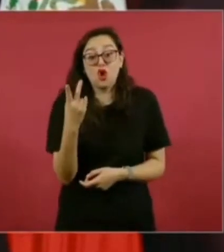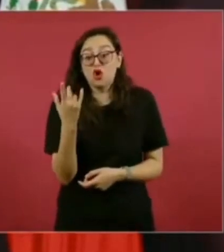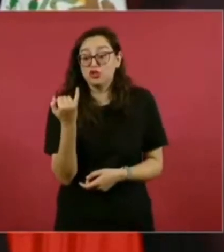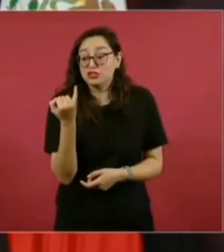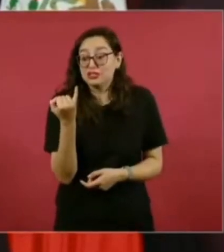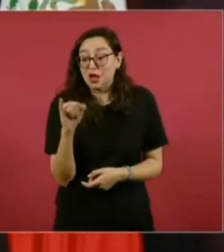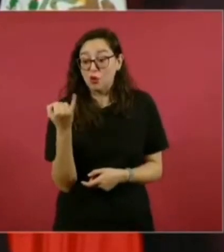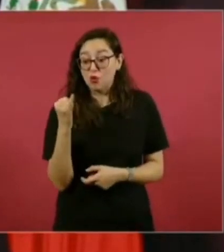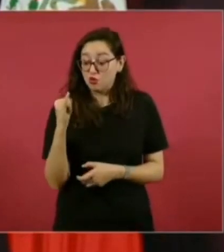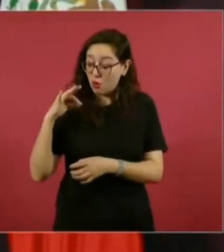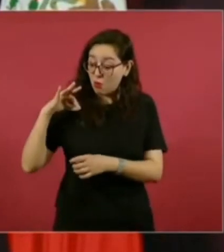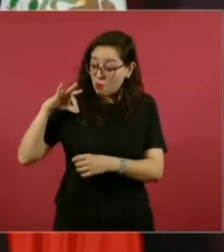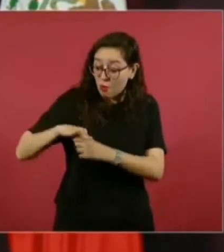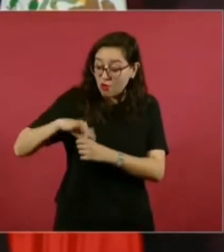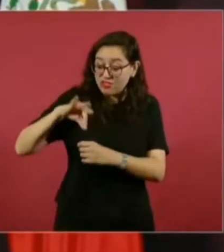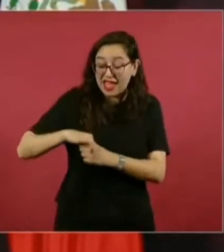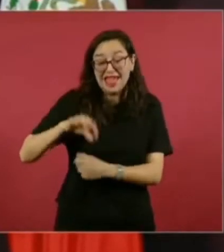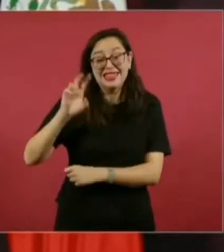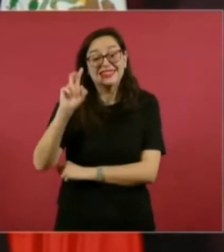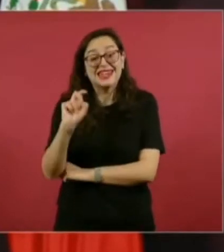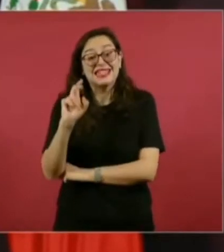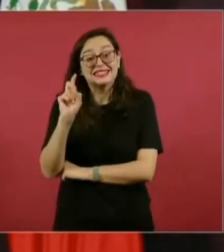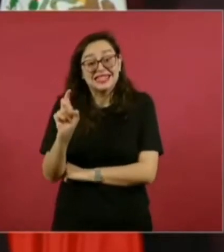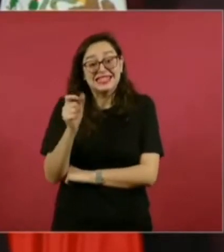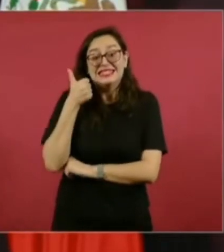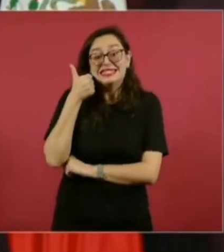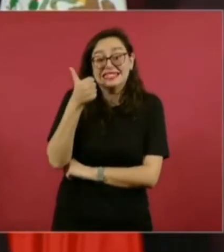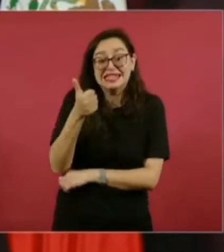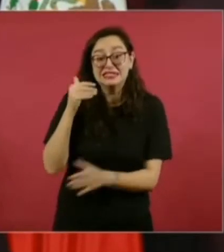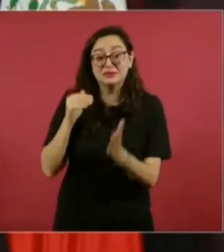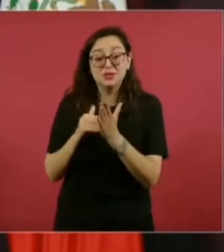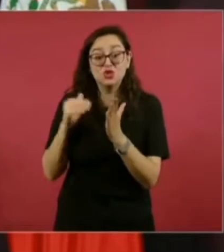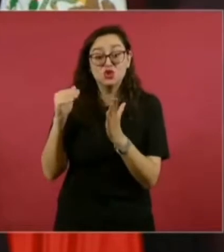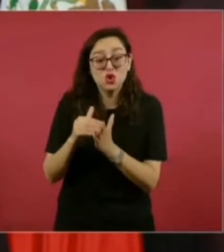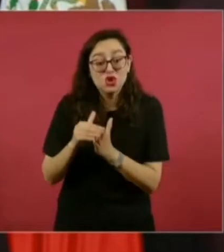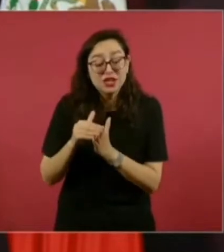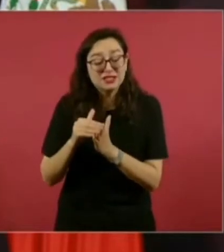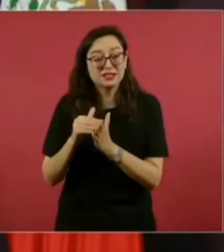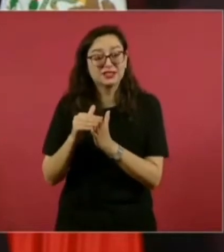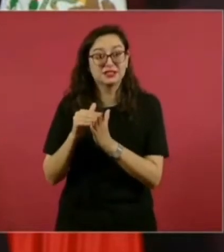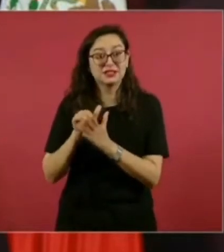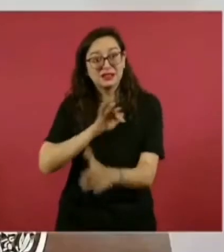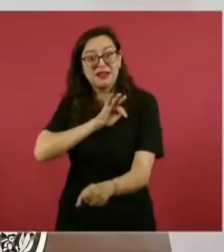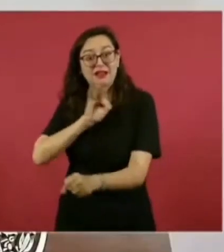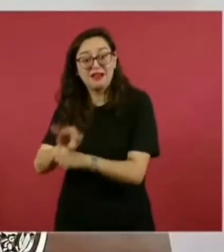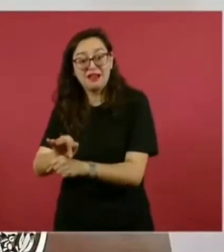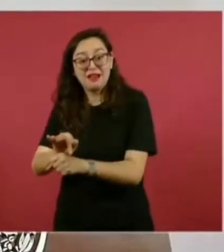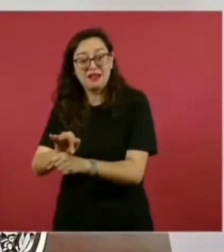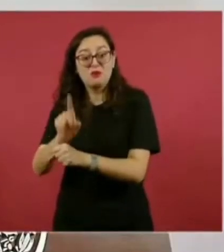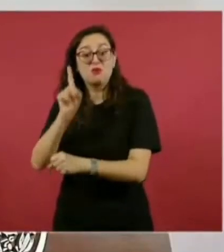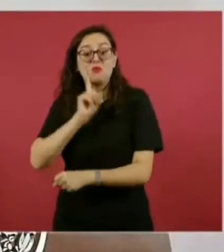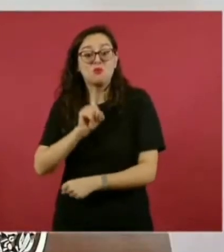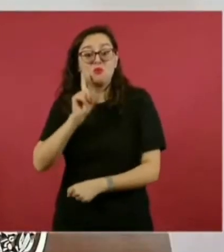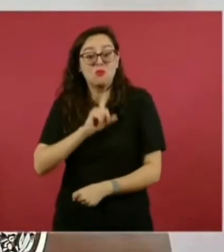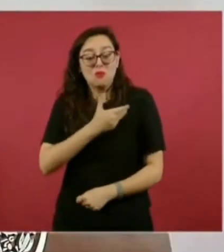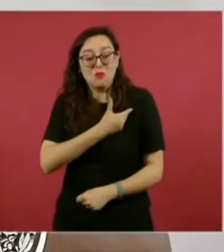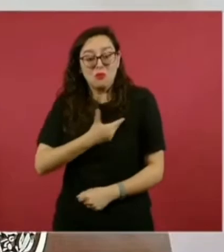de votos a favor de la presidenta, nunca,